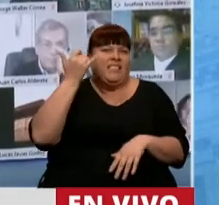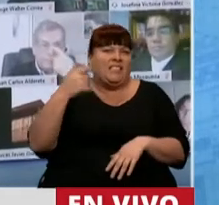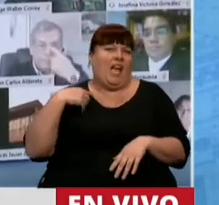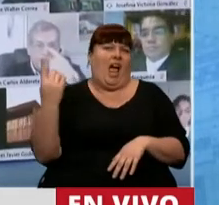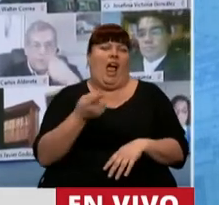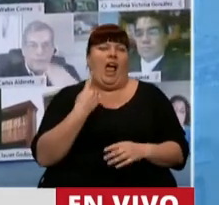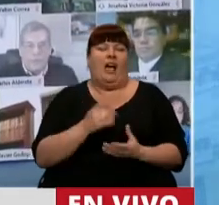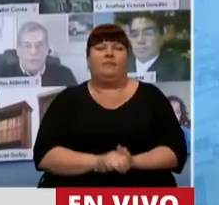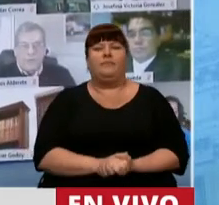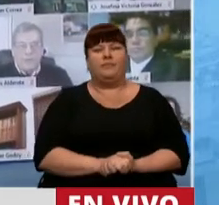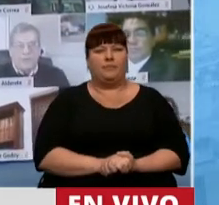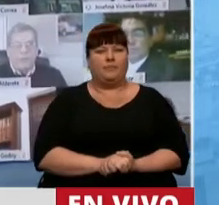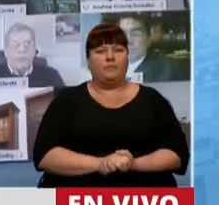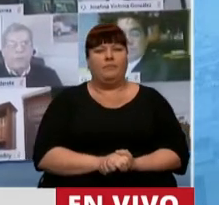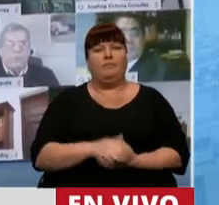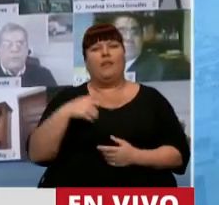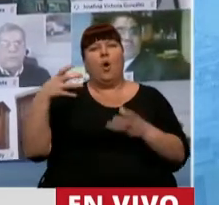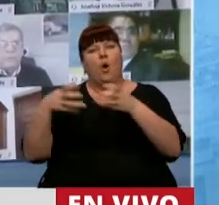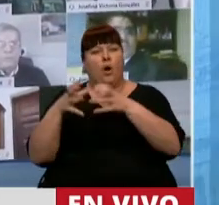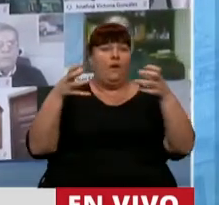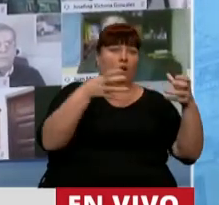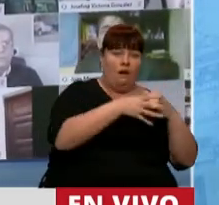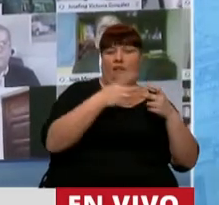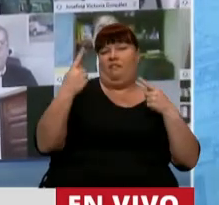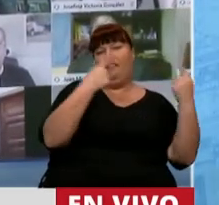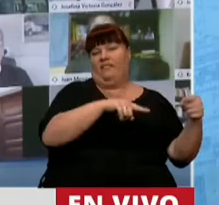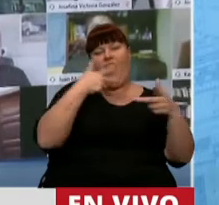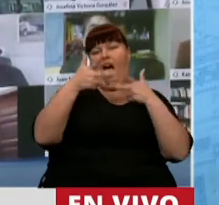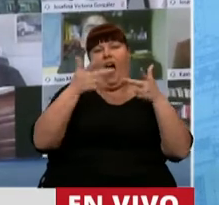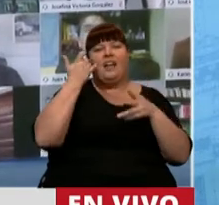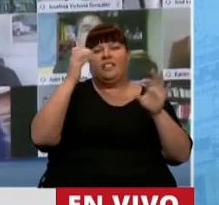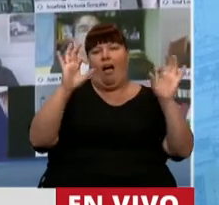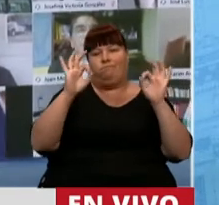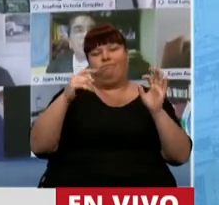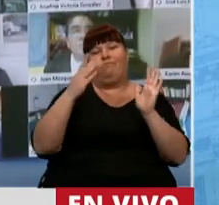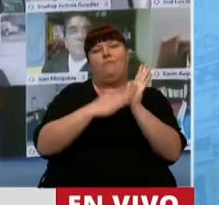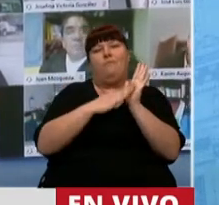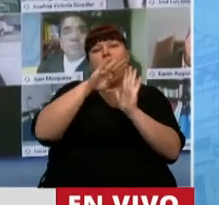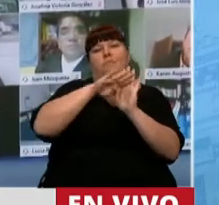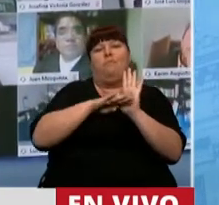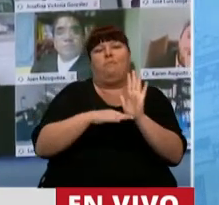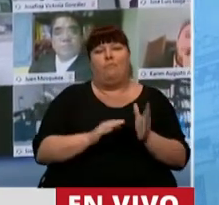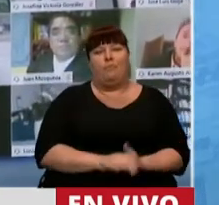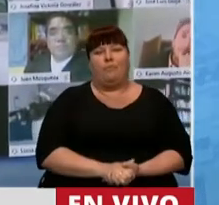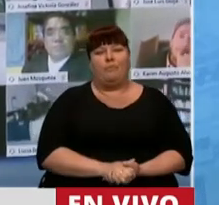dicho de un lado y del otro prácticamente todos los argumentos,